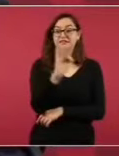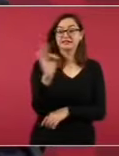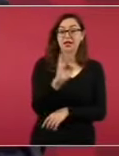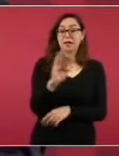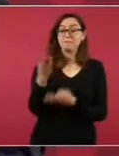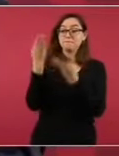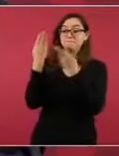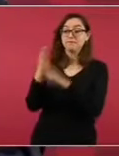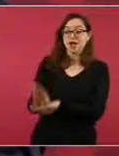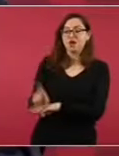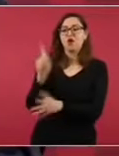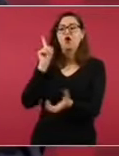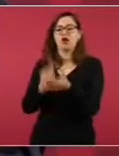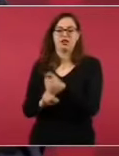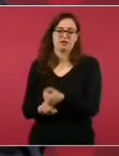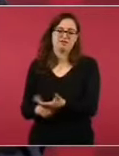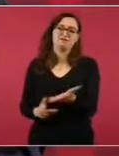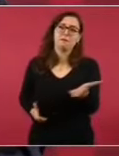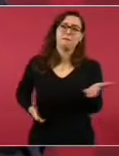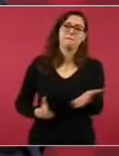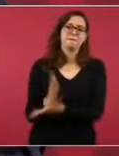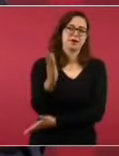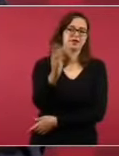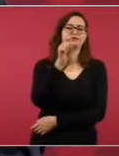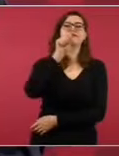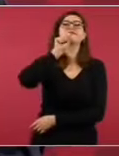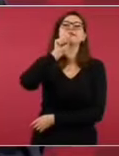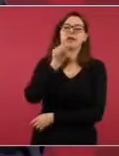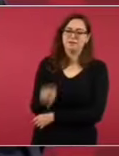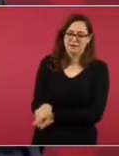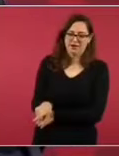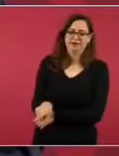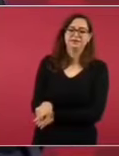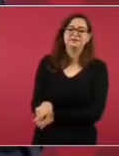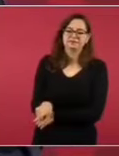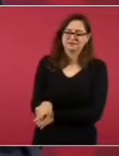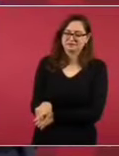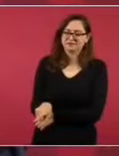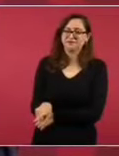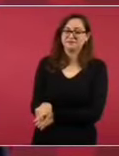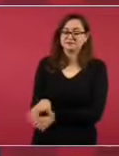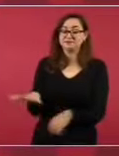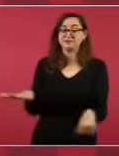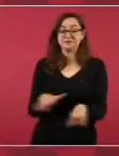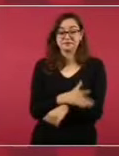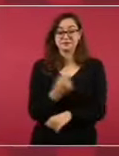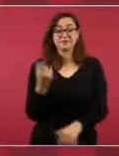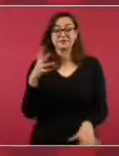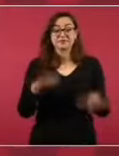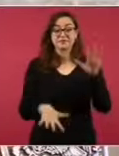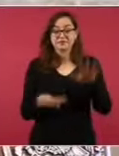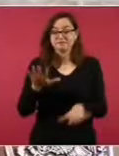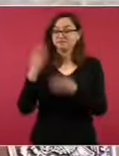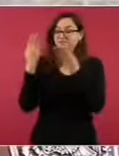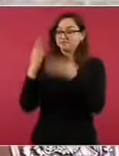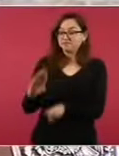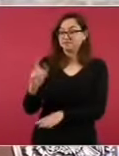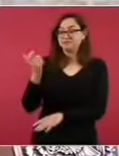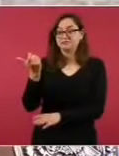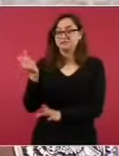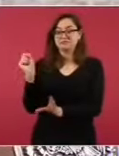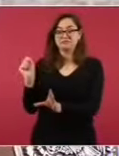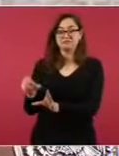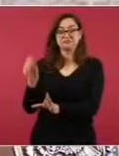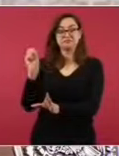porque hay mucho dinero que va